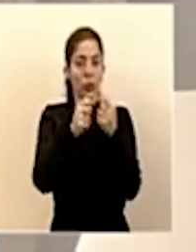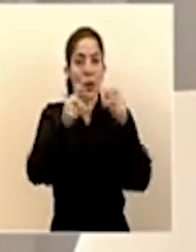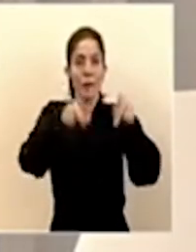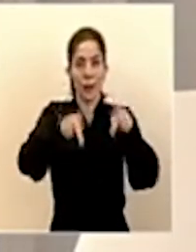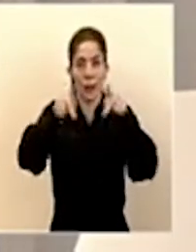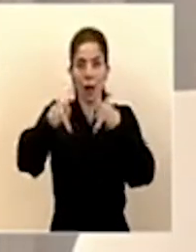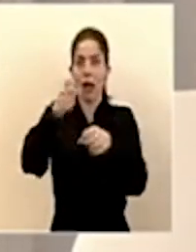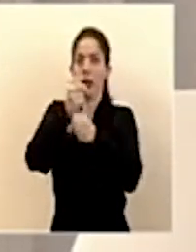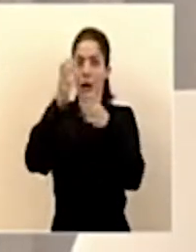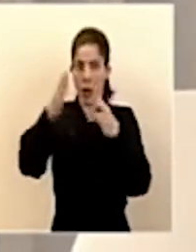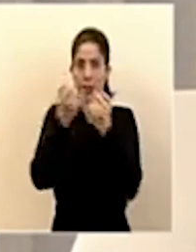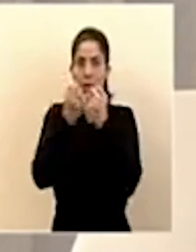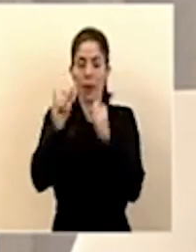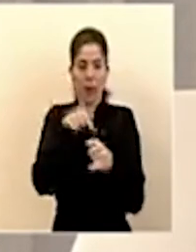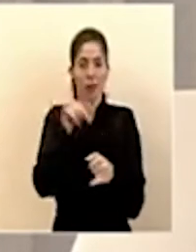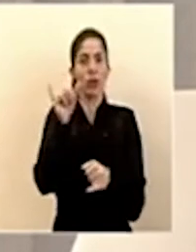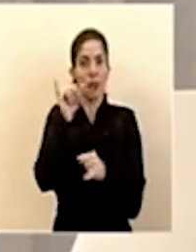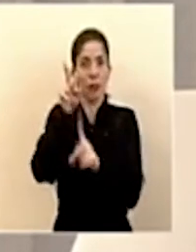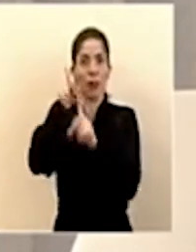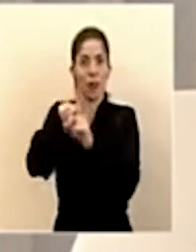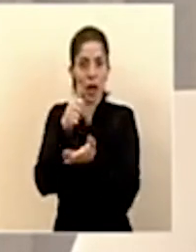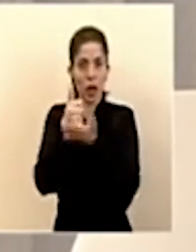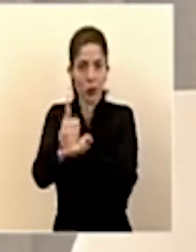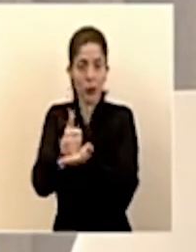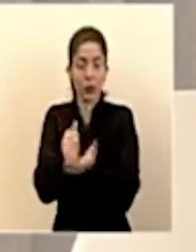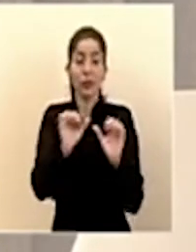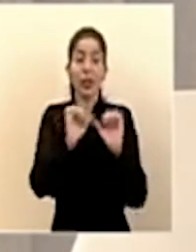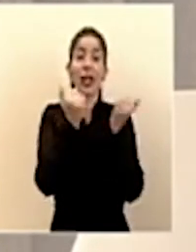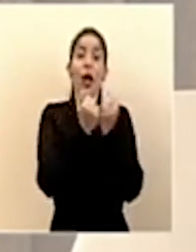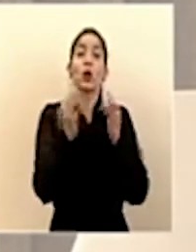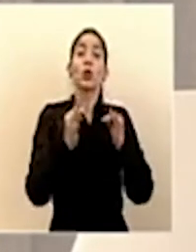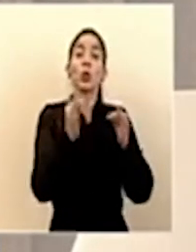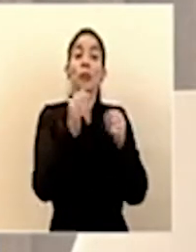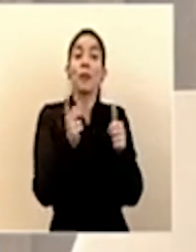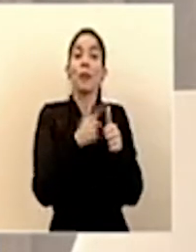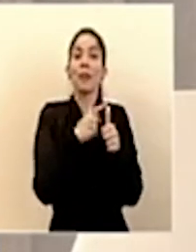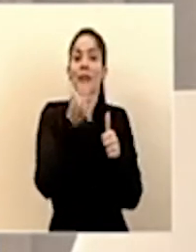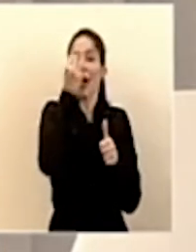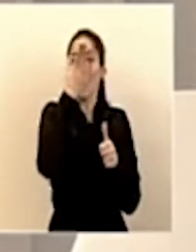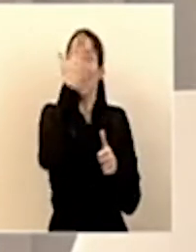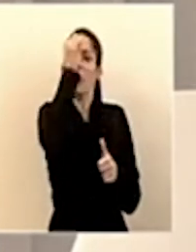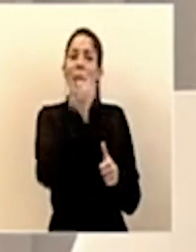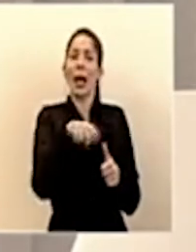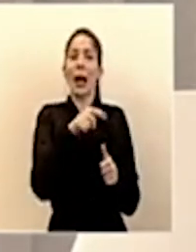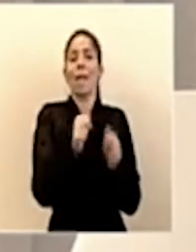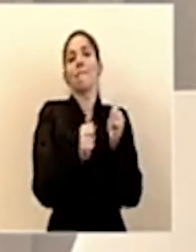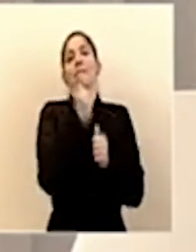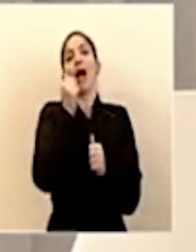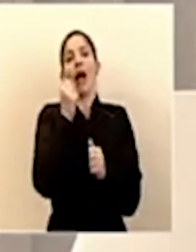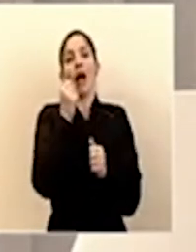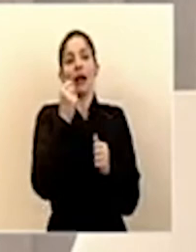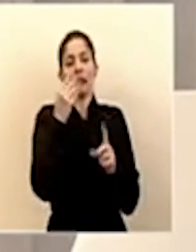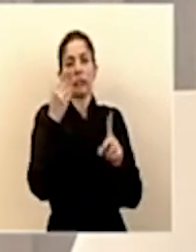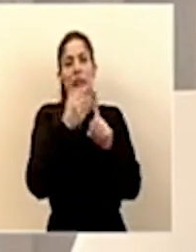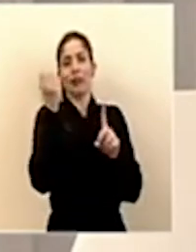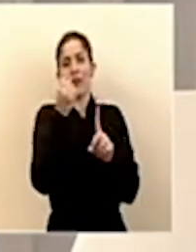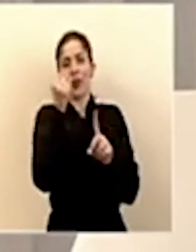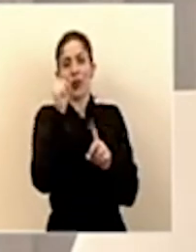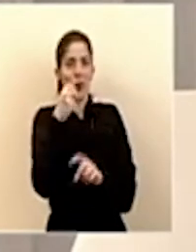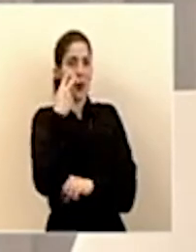trabajadoras independientes. Hablamos del sector turismo porque por ejemplo es el más visible en la afectación,